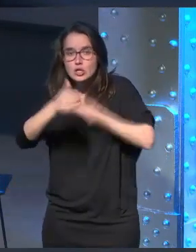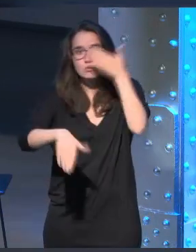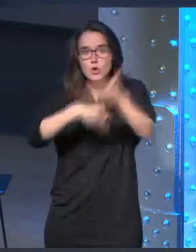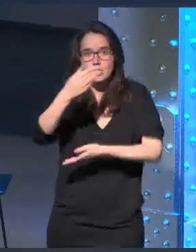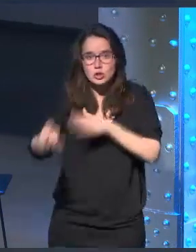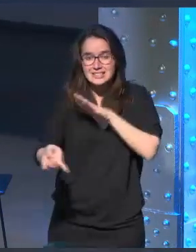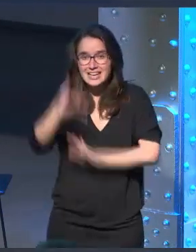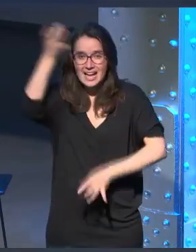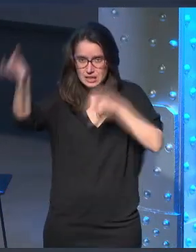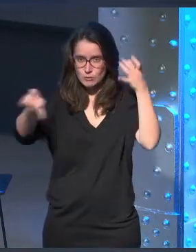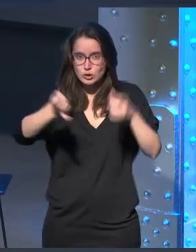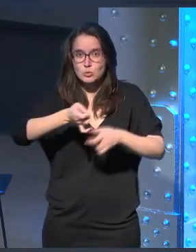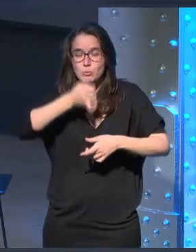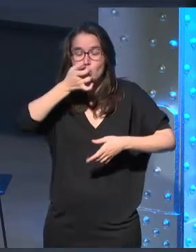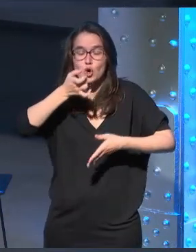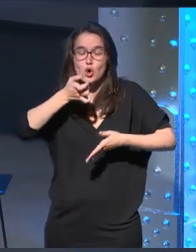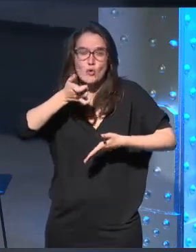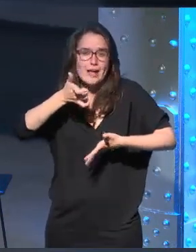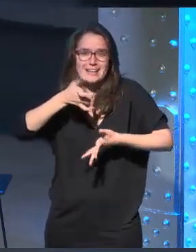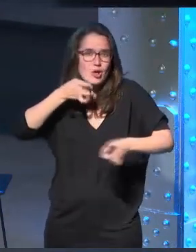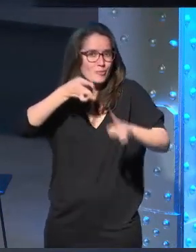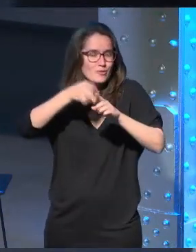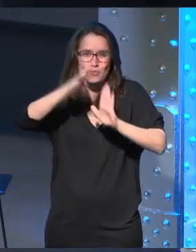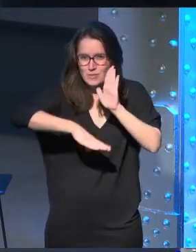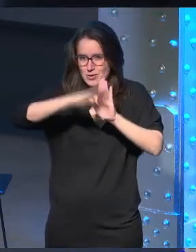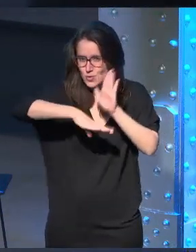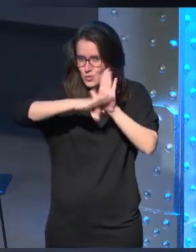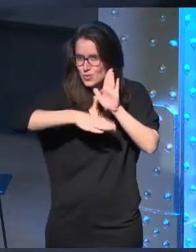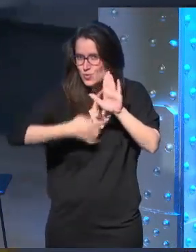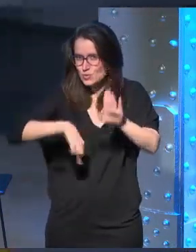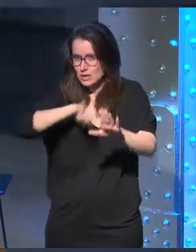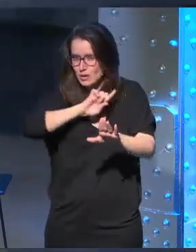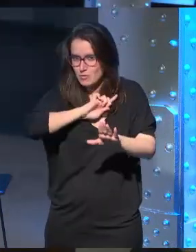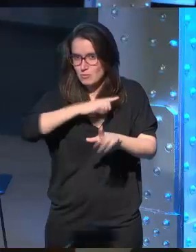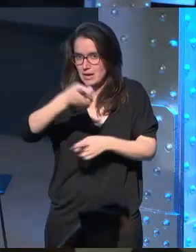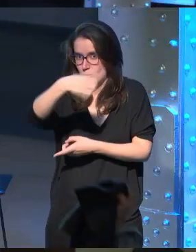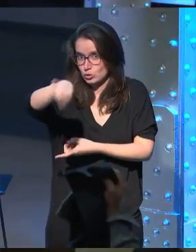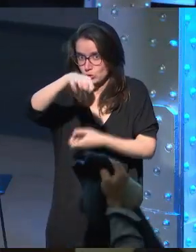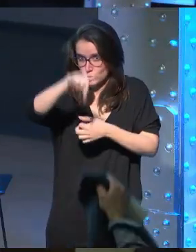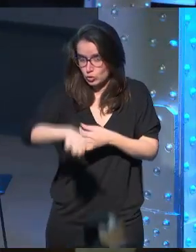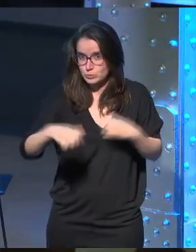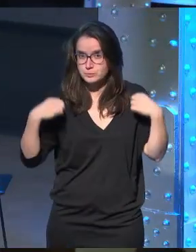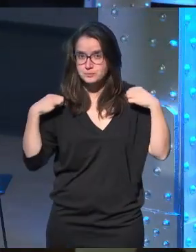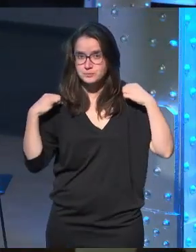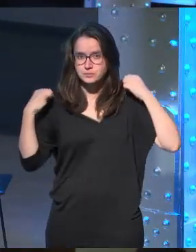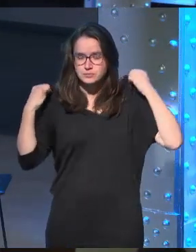creativos y es un poco el argumentario, el menú que tenemos pensados para vosotros hoy